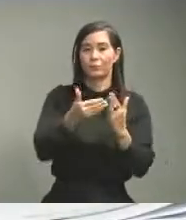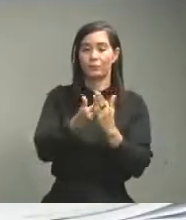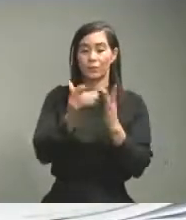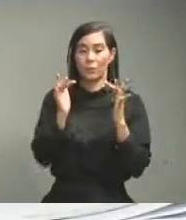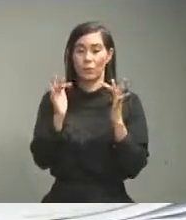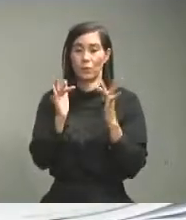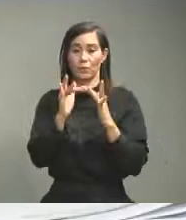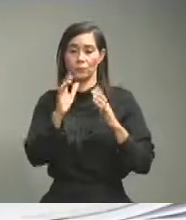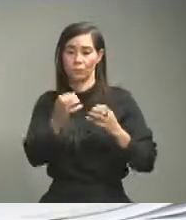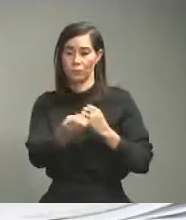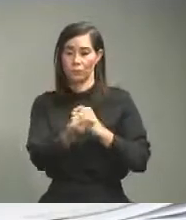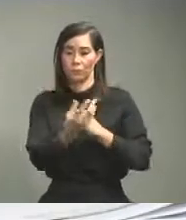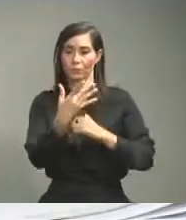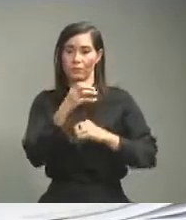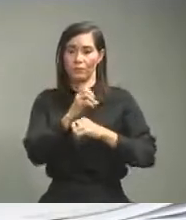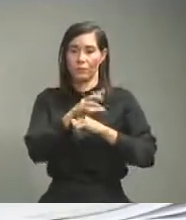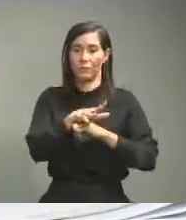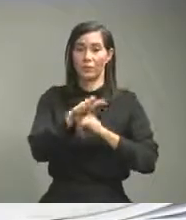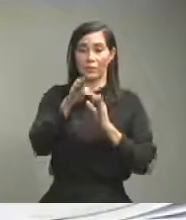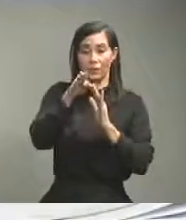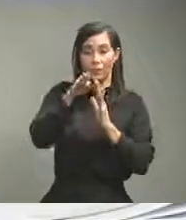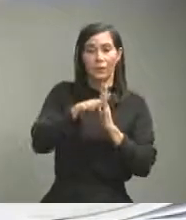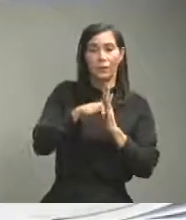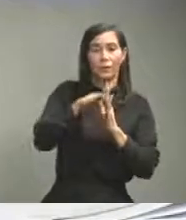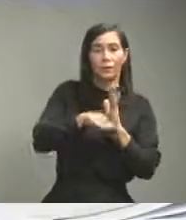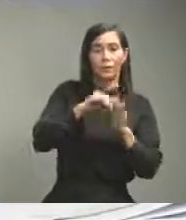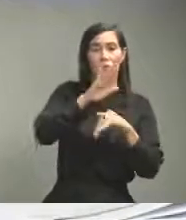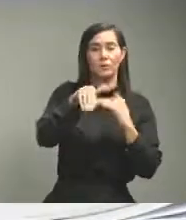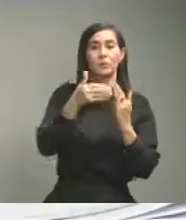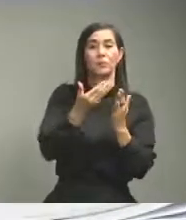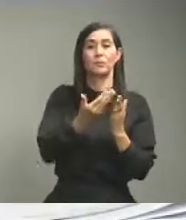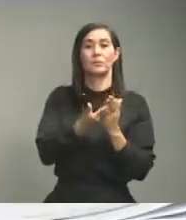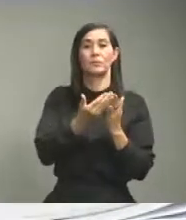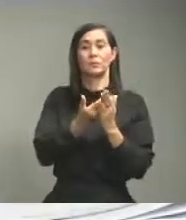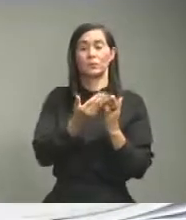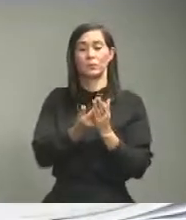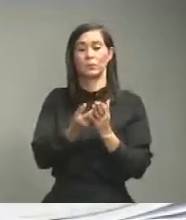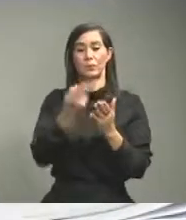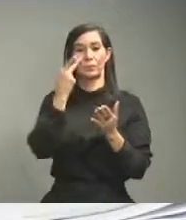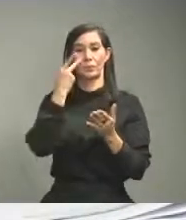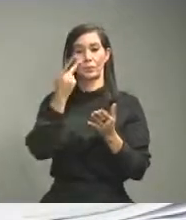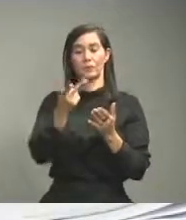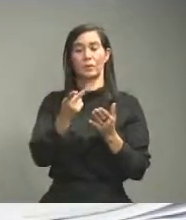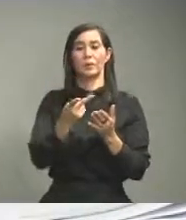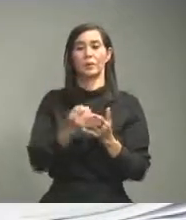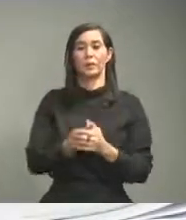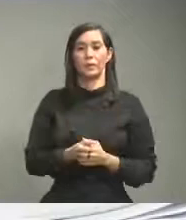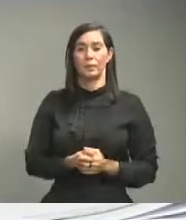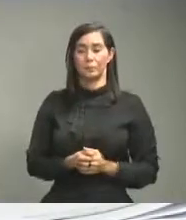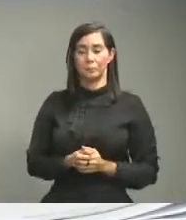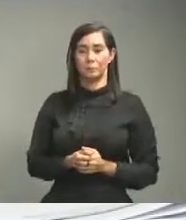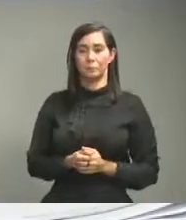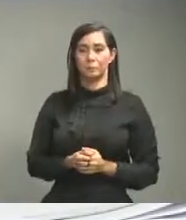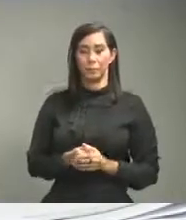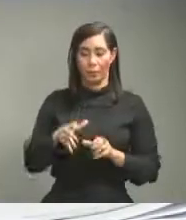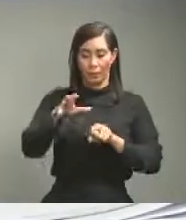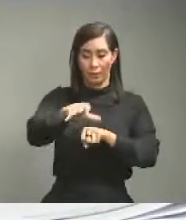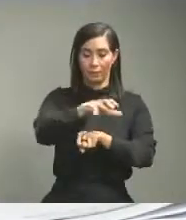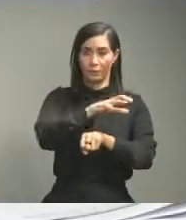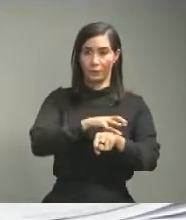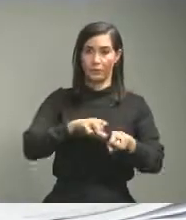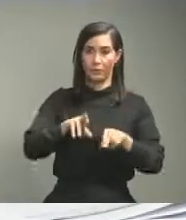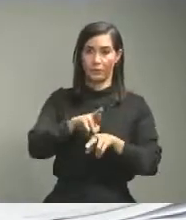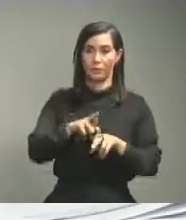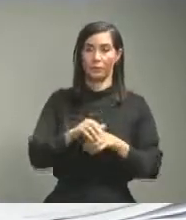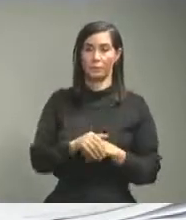contagios con fines de reducir toda la casuística que estamos viendo en el territorio nacional